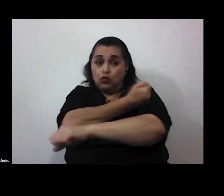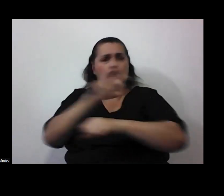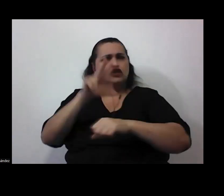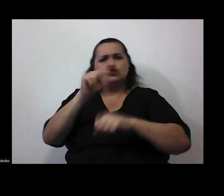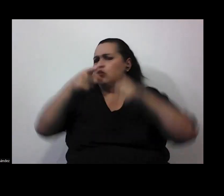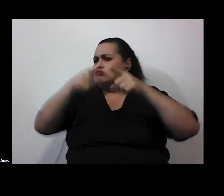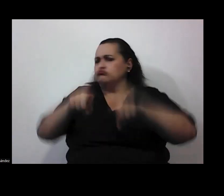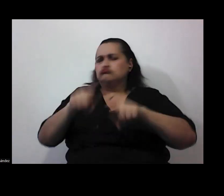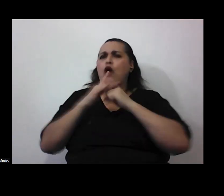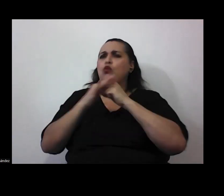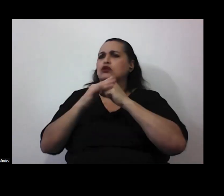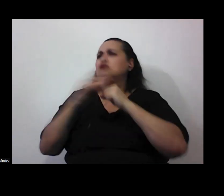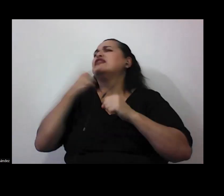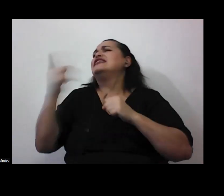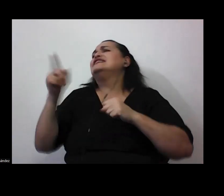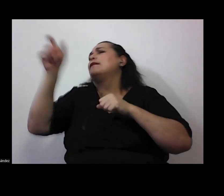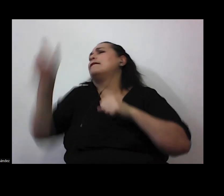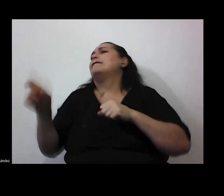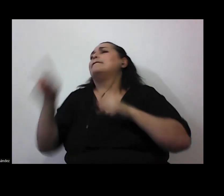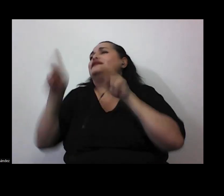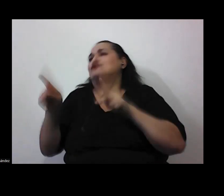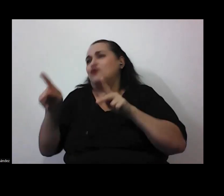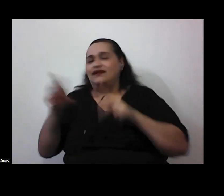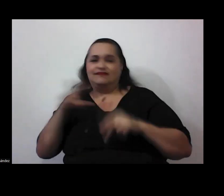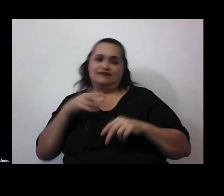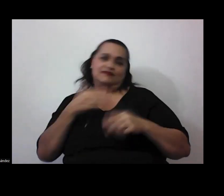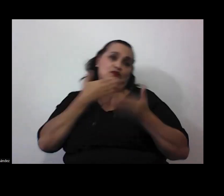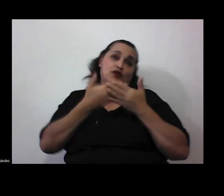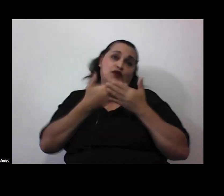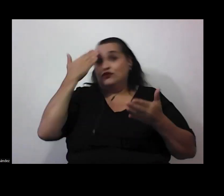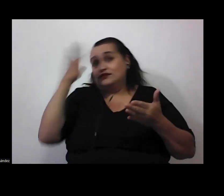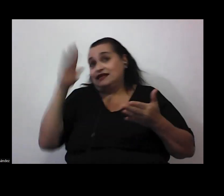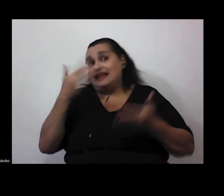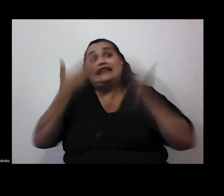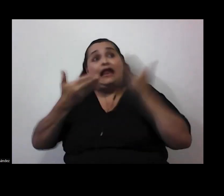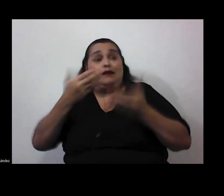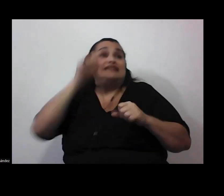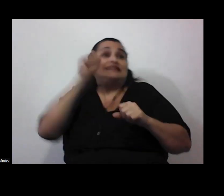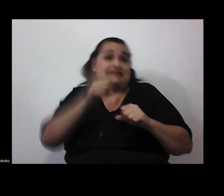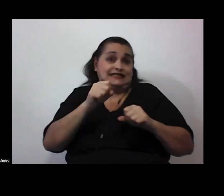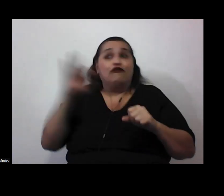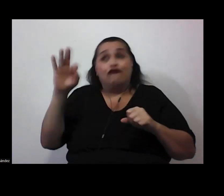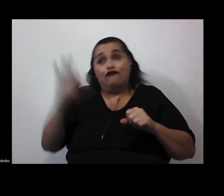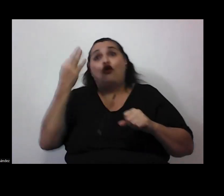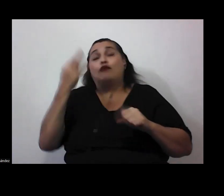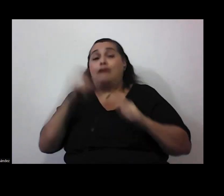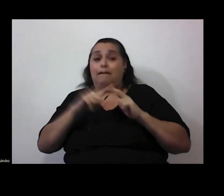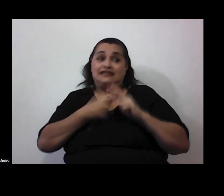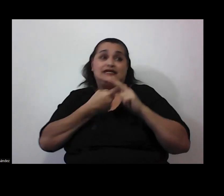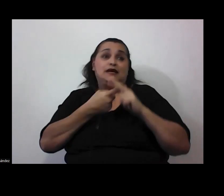porque lo dice fulanito bueno no lo sé tal vez sí sea una forma de principio de autoridad pero